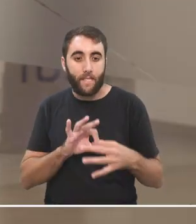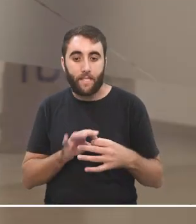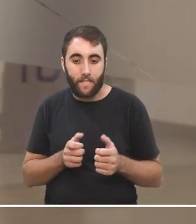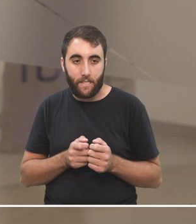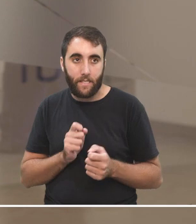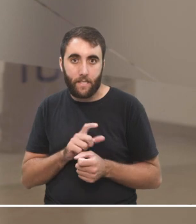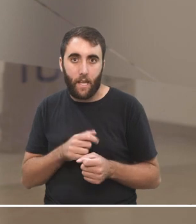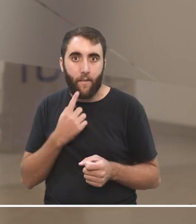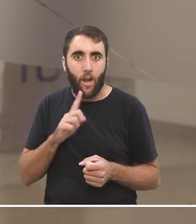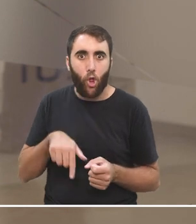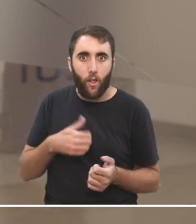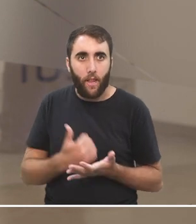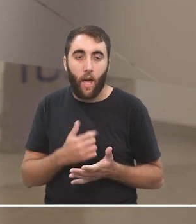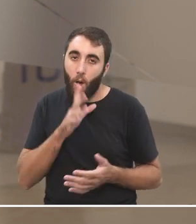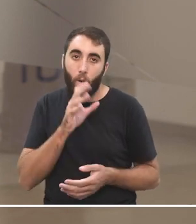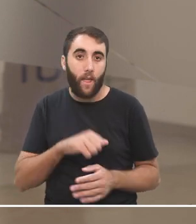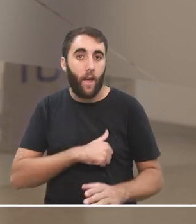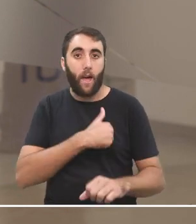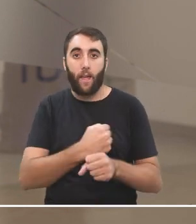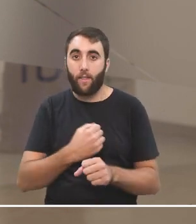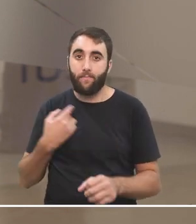o sea, aguantate hasta que llegue,